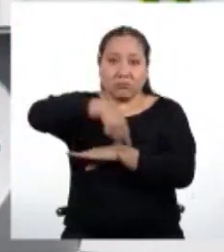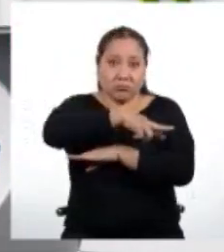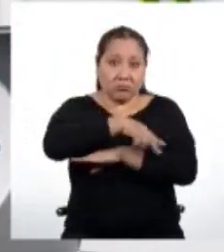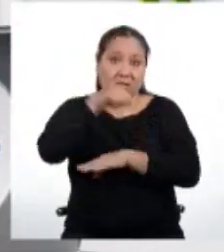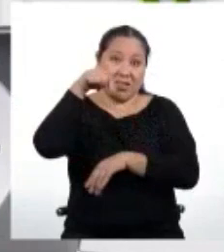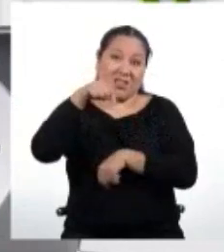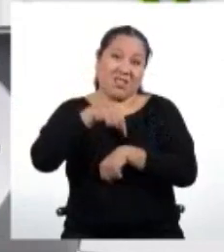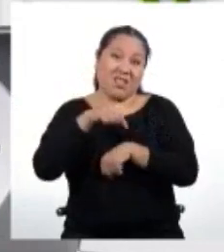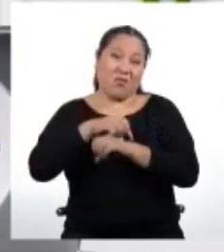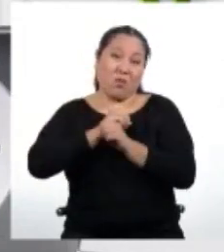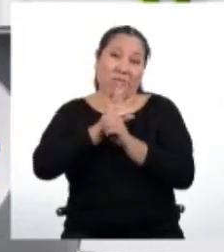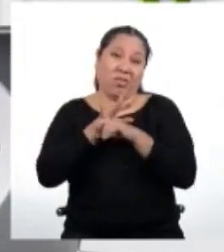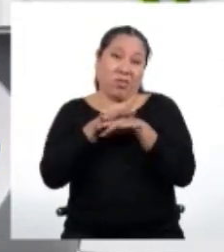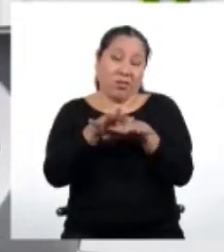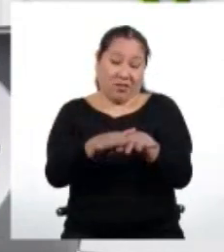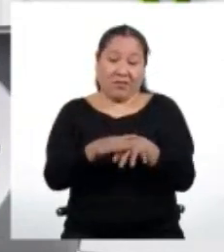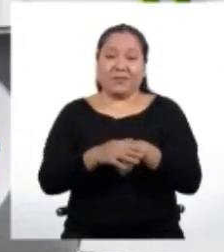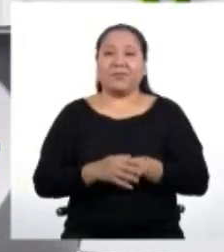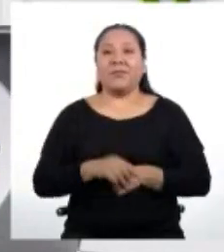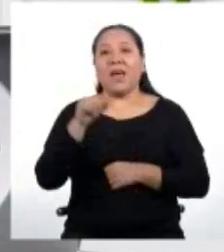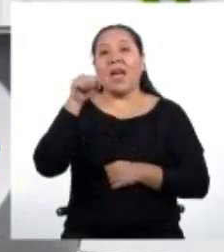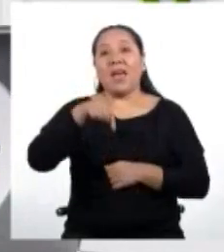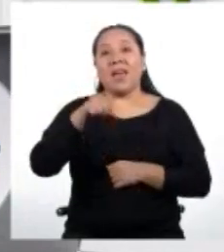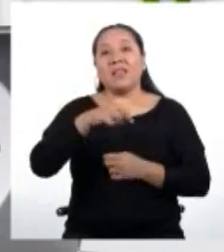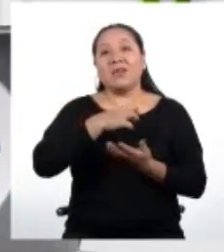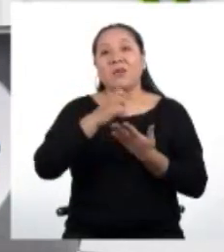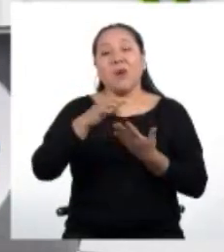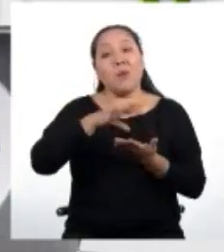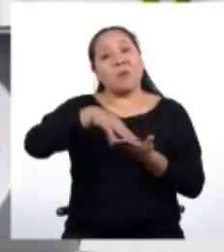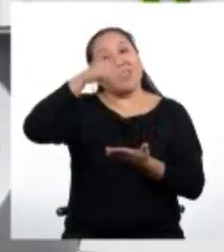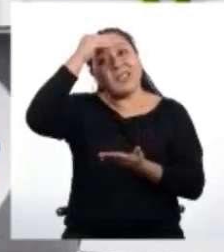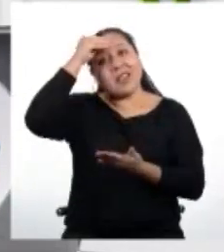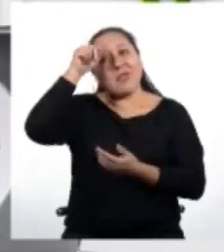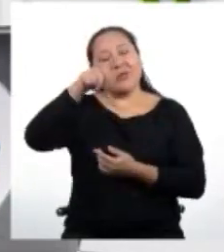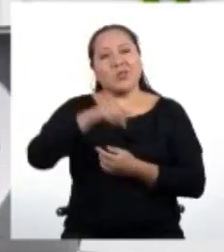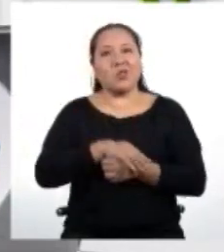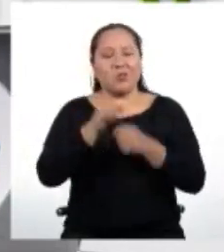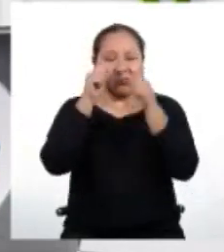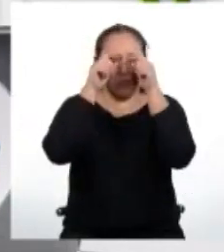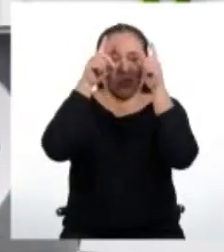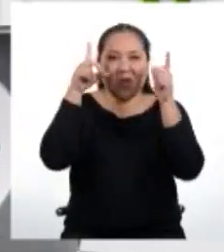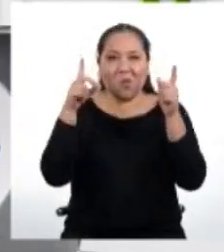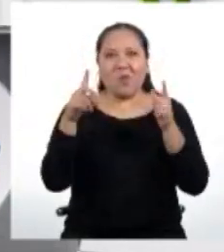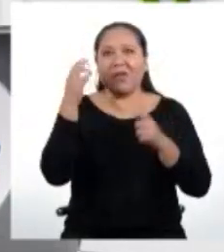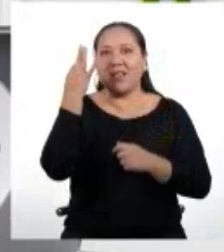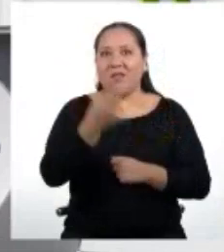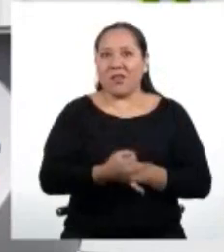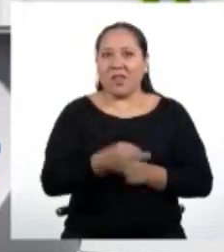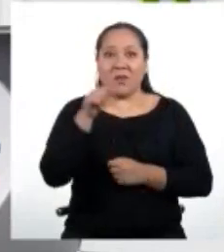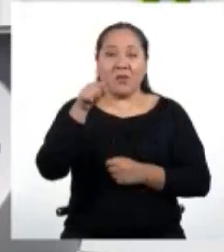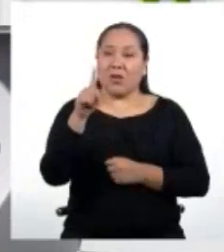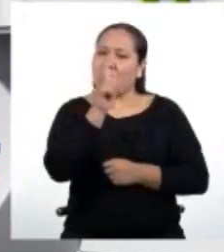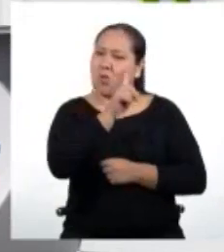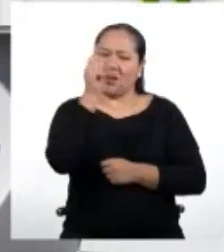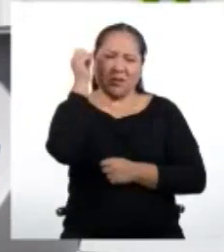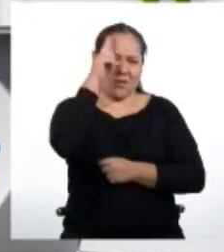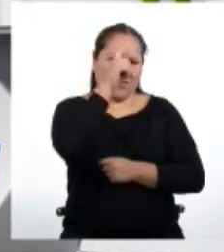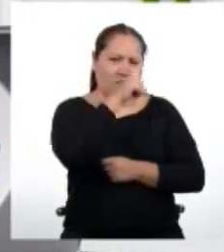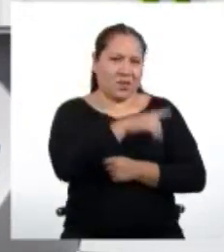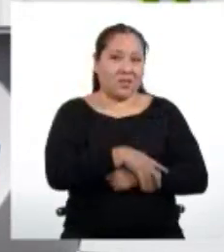ahora, en este programa aprenderemos todo al respecto y estoy segura de que te llevarás una gran sorpresa porque en realidad no es nada complicado.